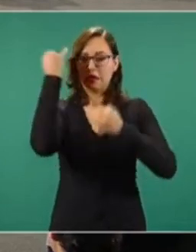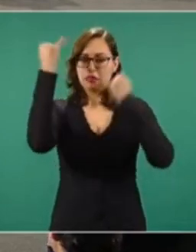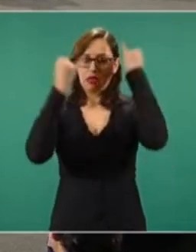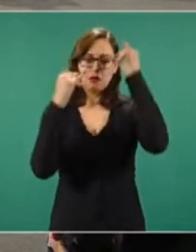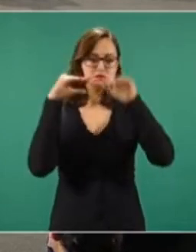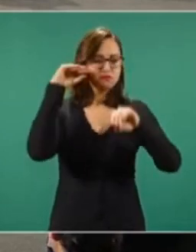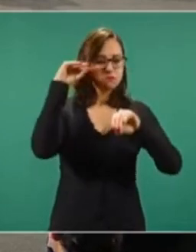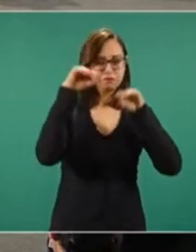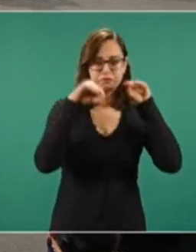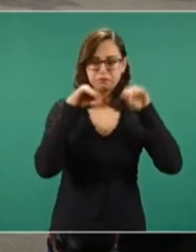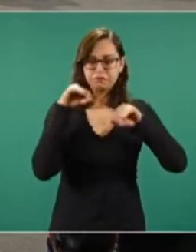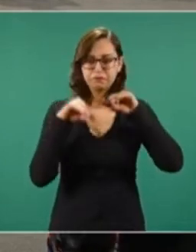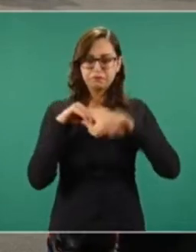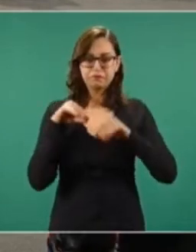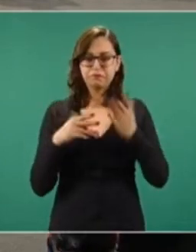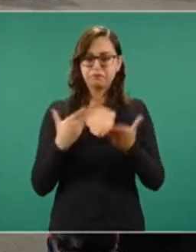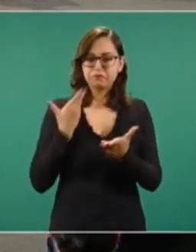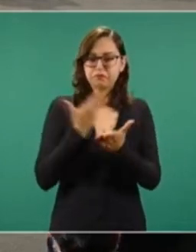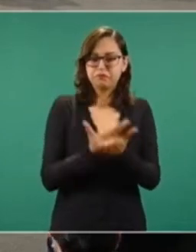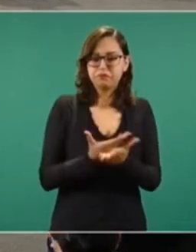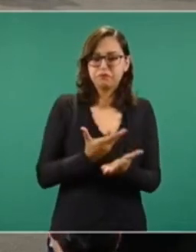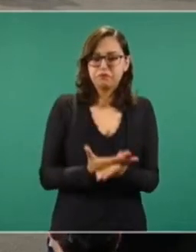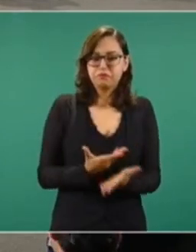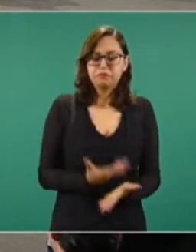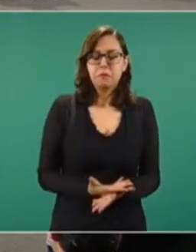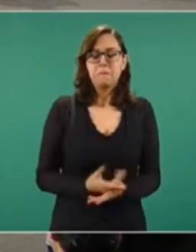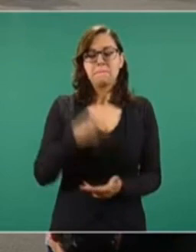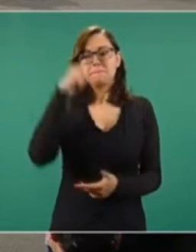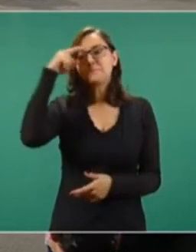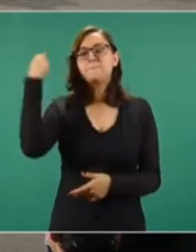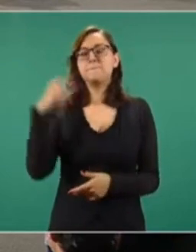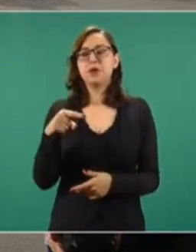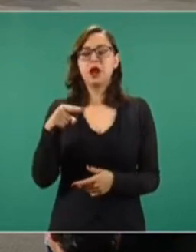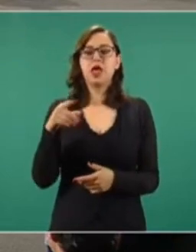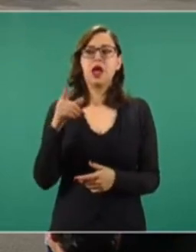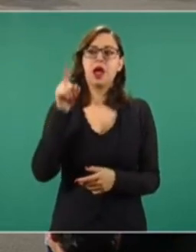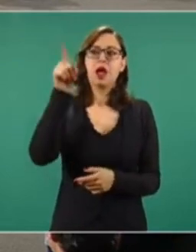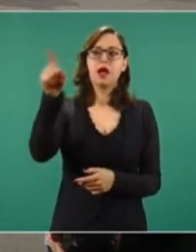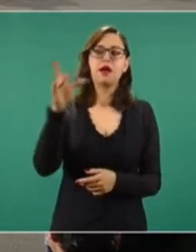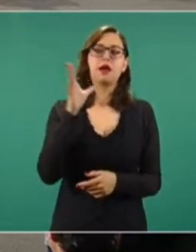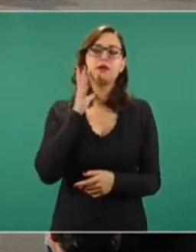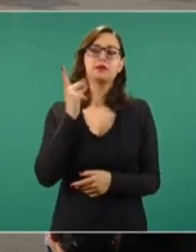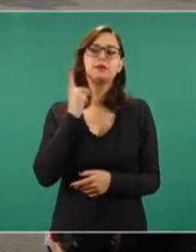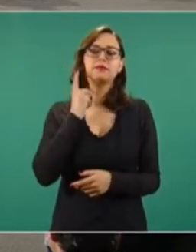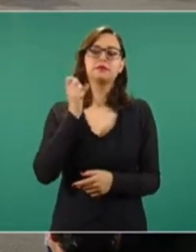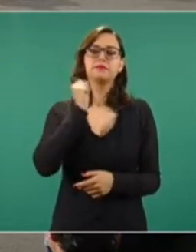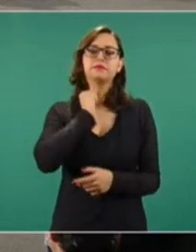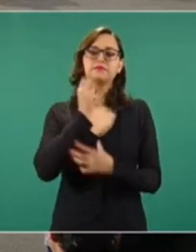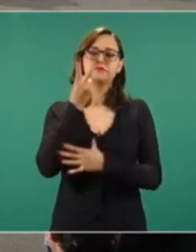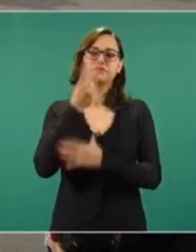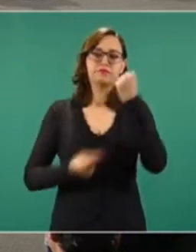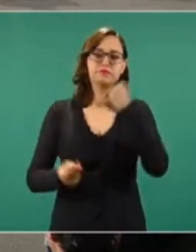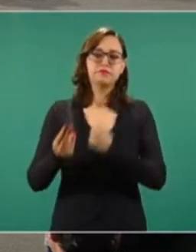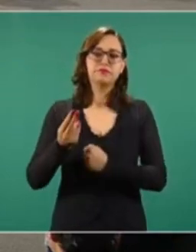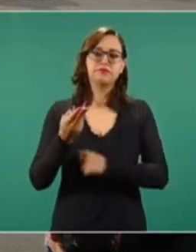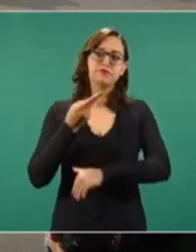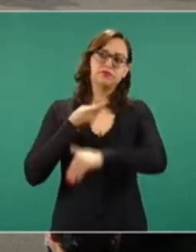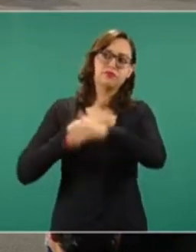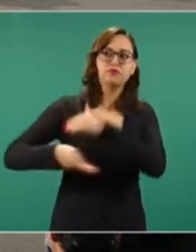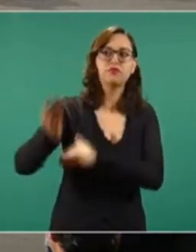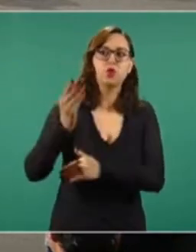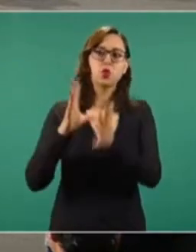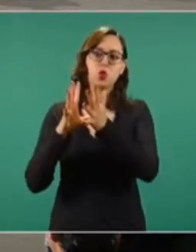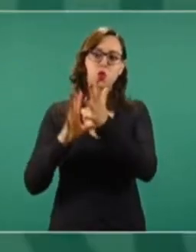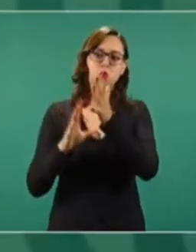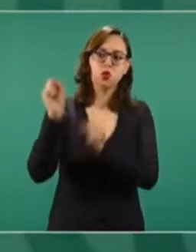de reforma a la Constitución para ajustar el